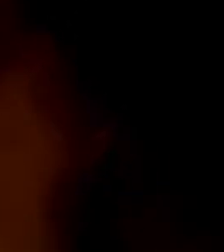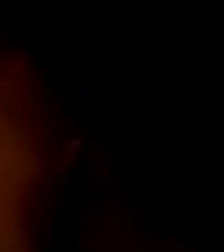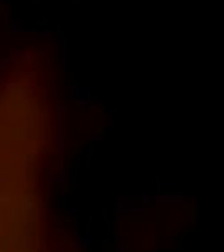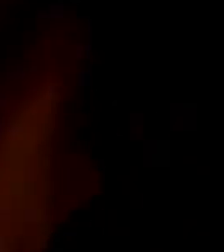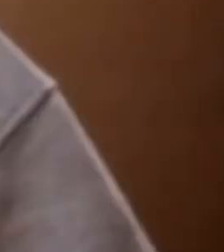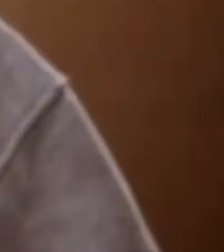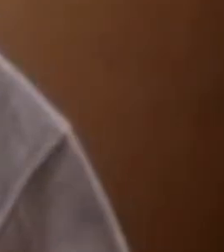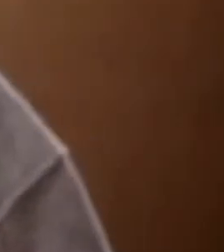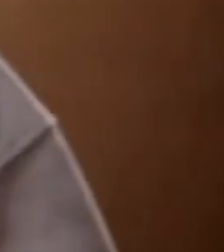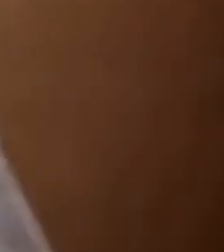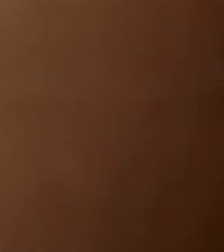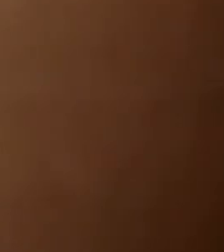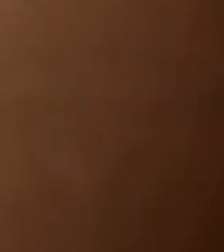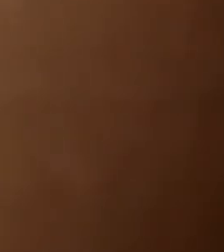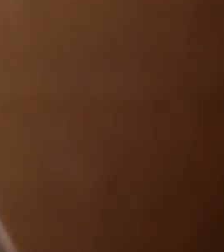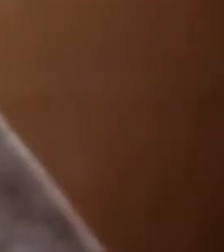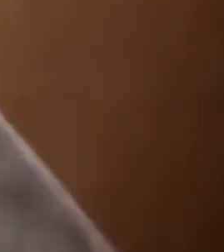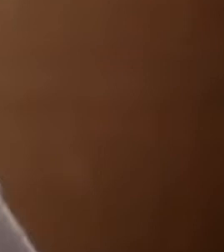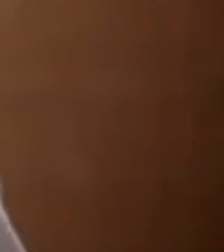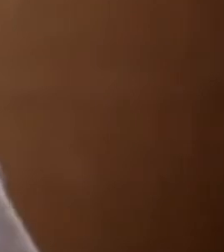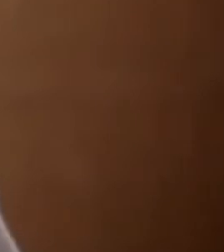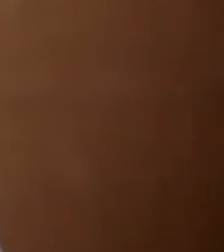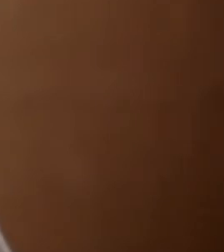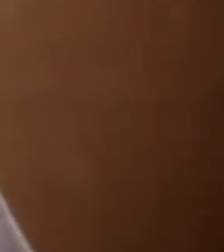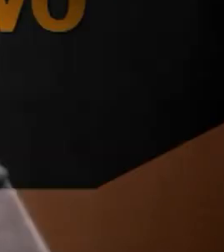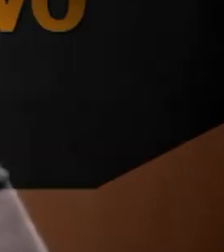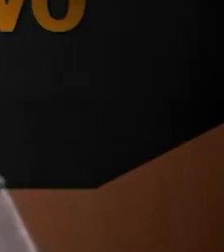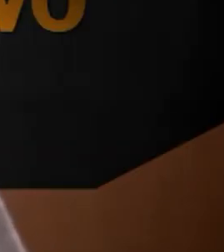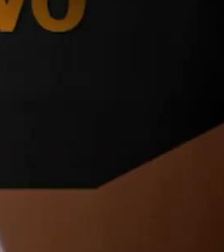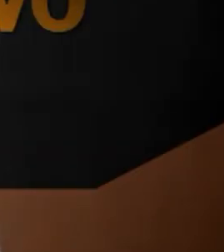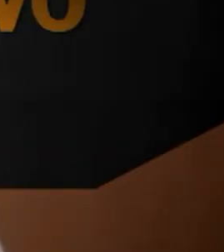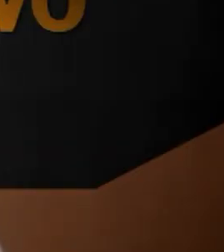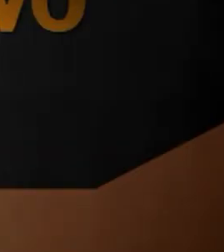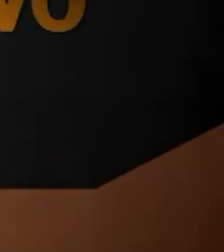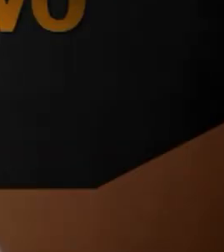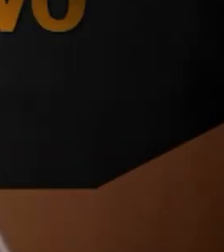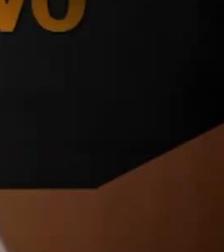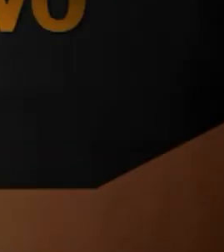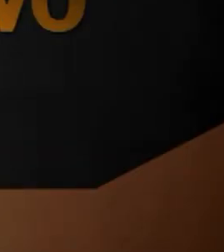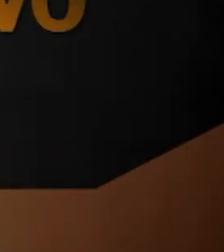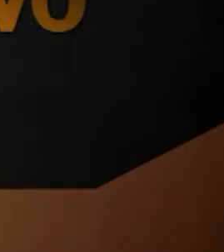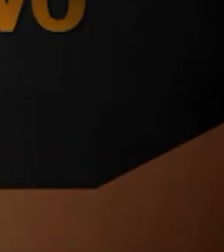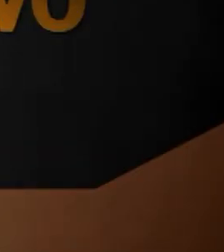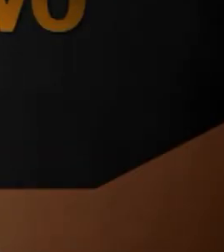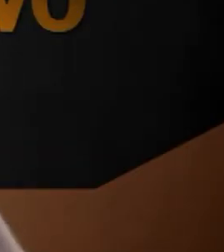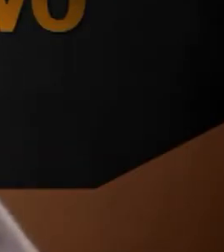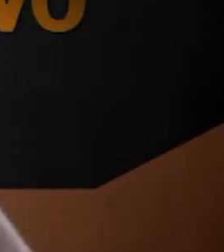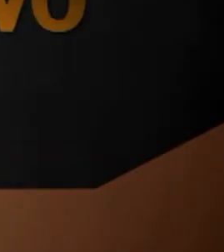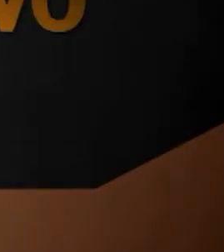sus nuevos amigos